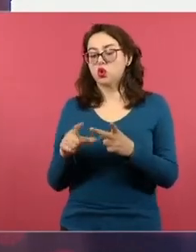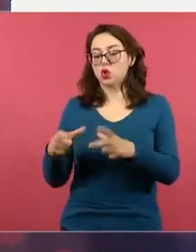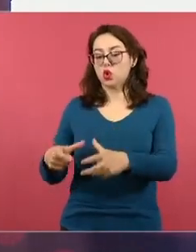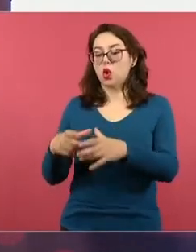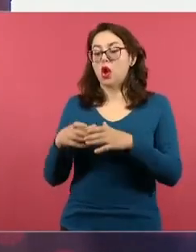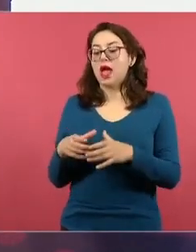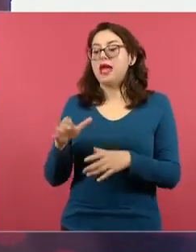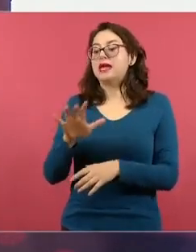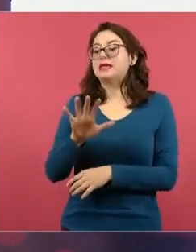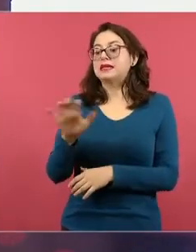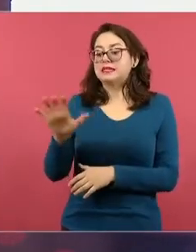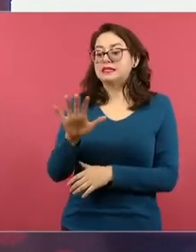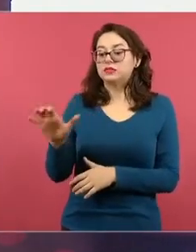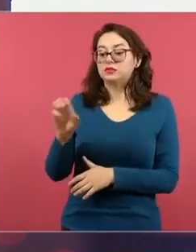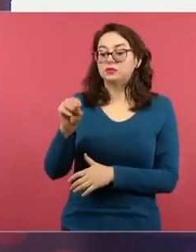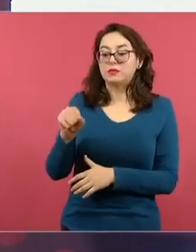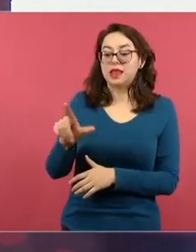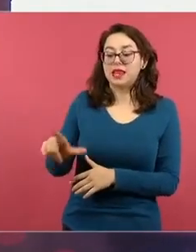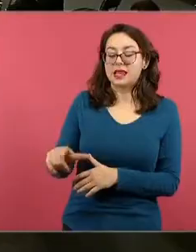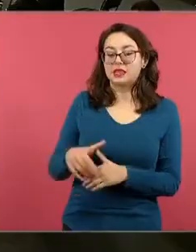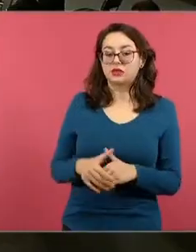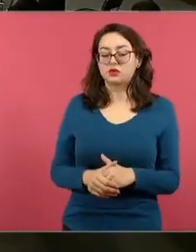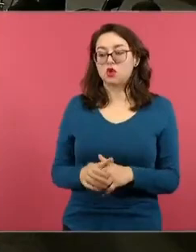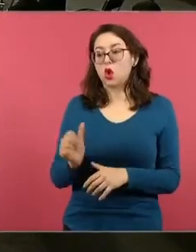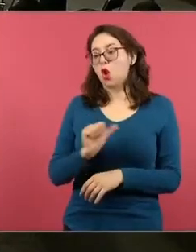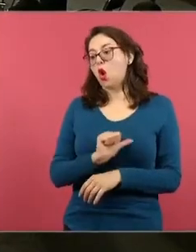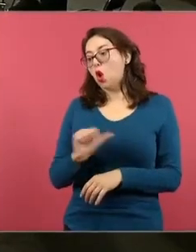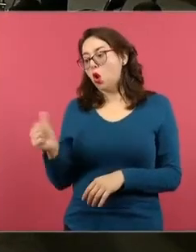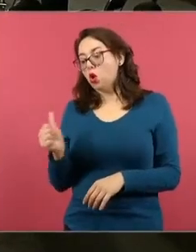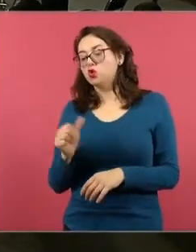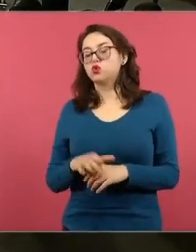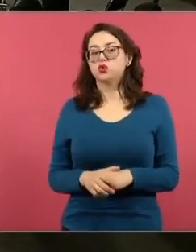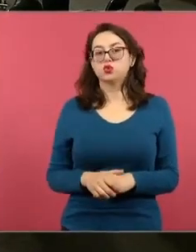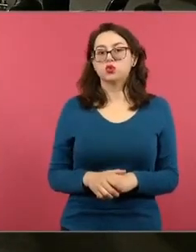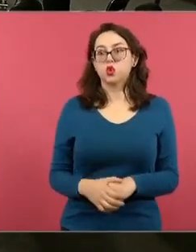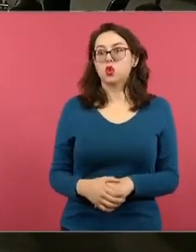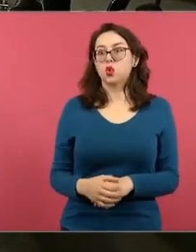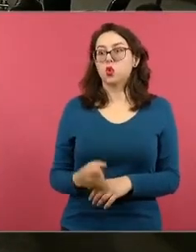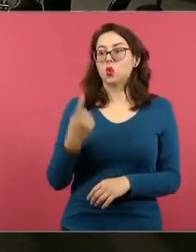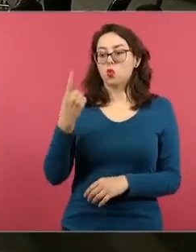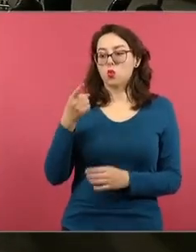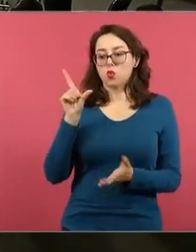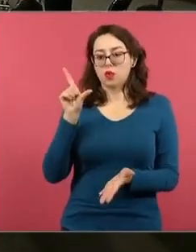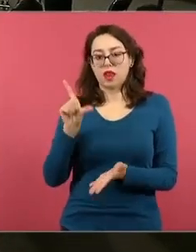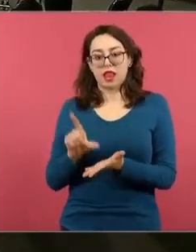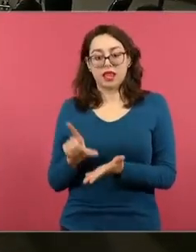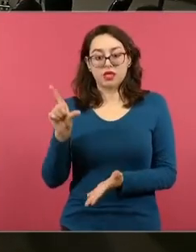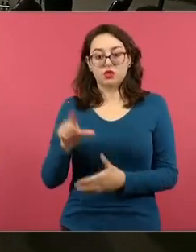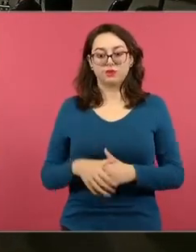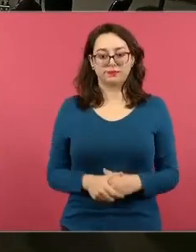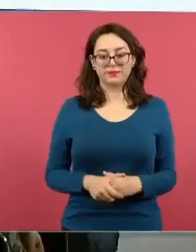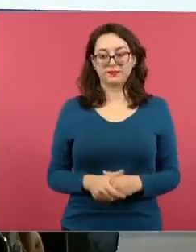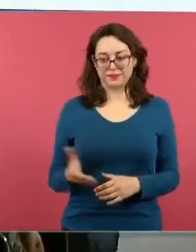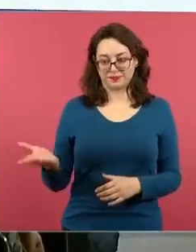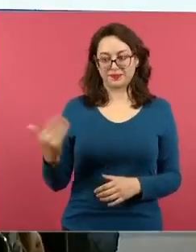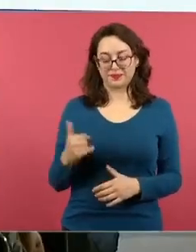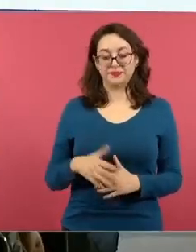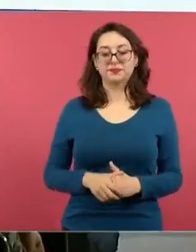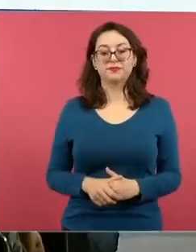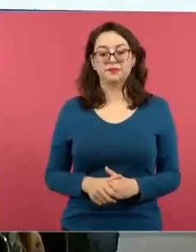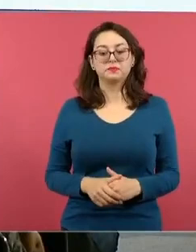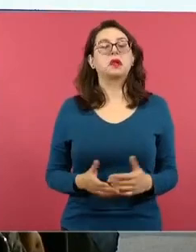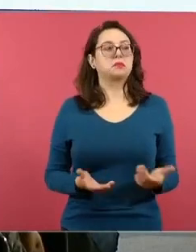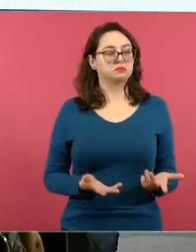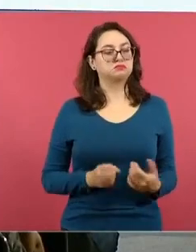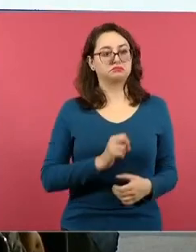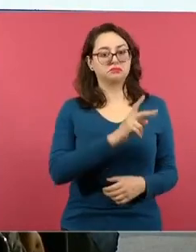de 500 mililitros y otro que tenga la capacidad de un litro. ¿Qué va a ser el alumno? Va a ir a